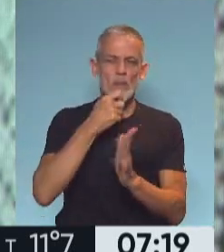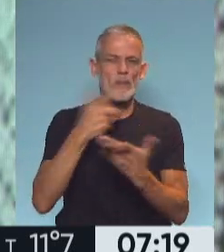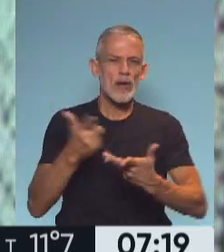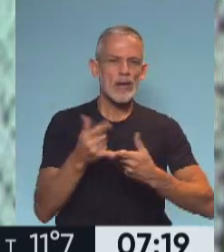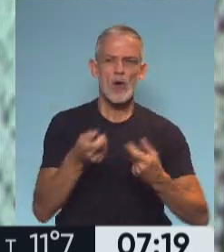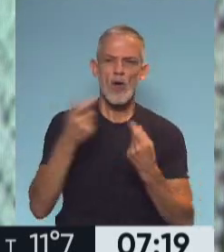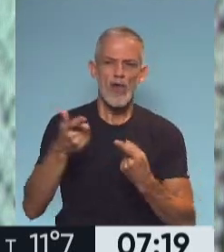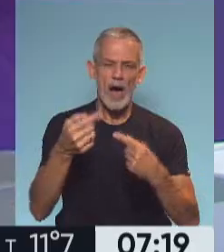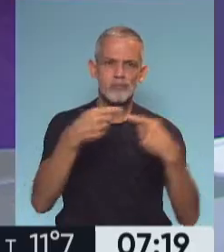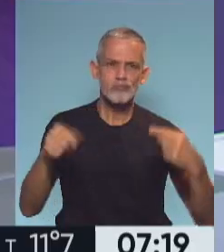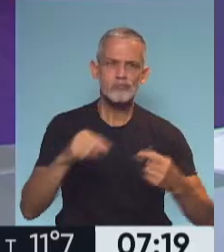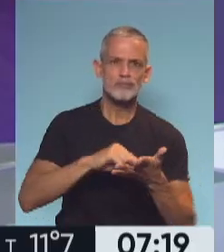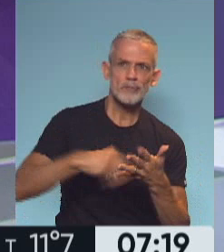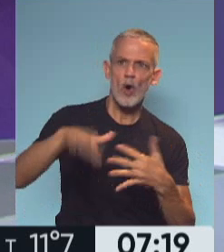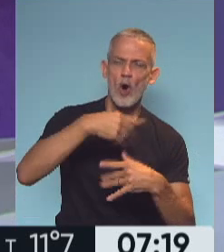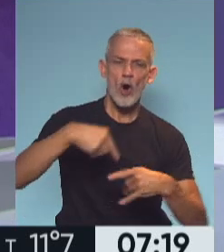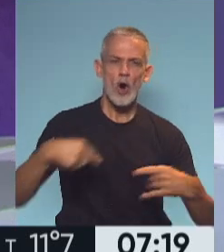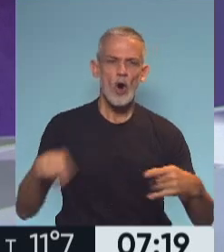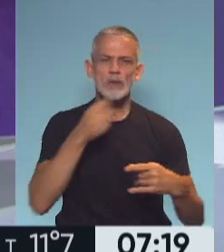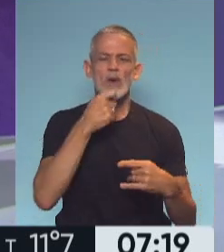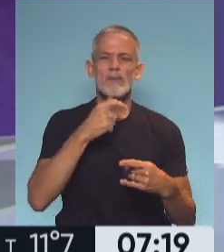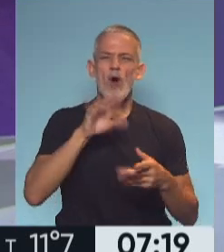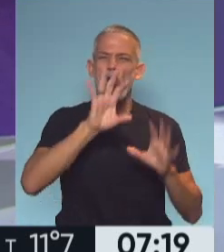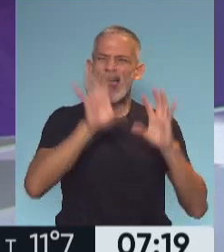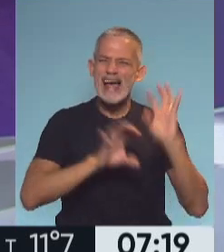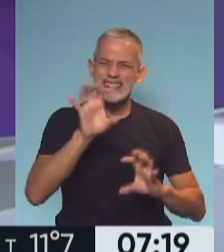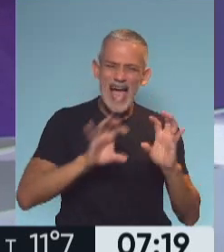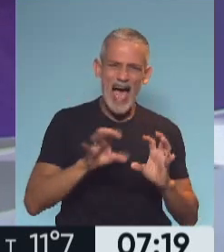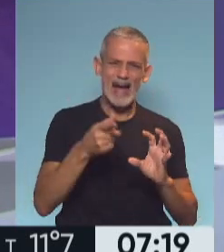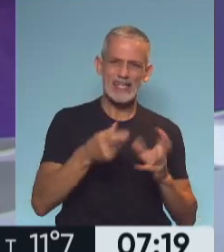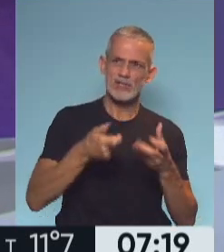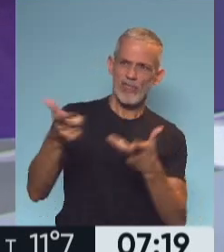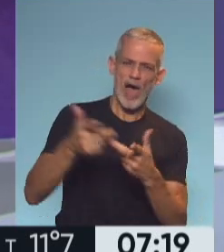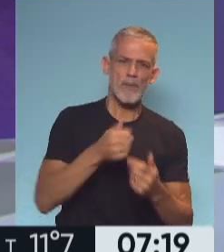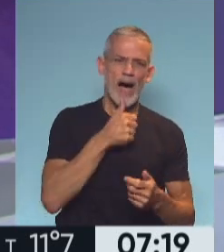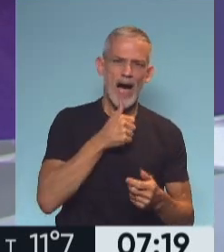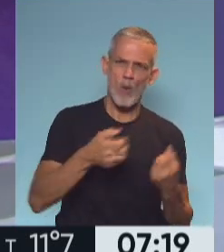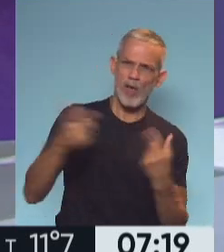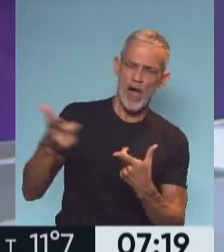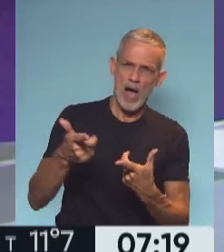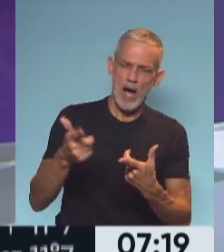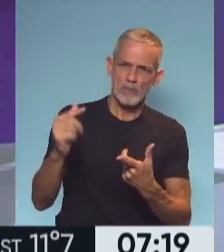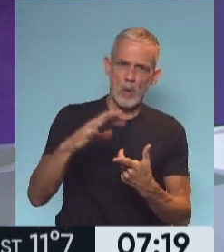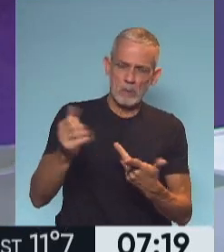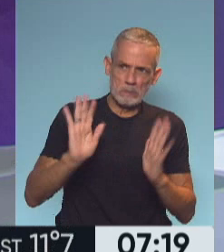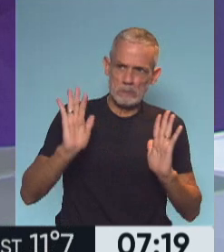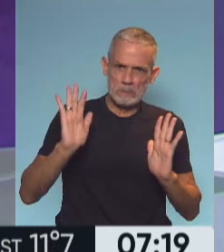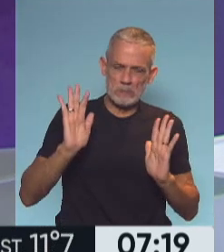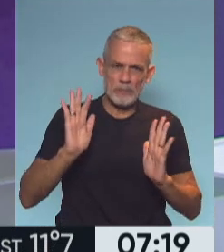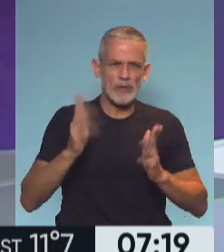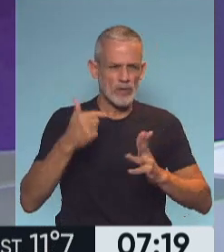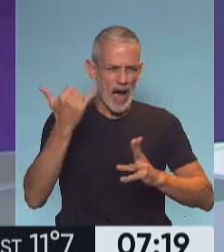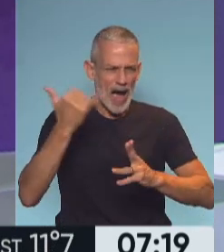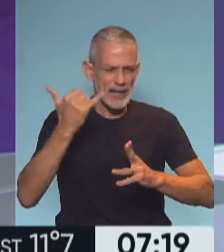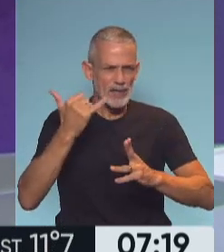la entrega de bienes soberanos. Sí, se hablaba de los glaciares, se hablaba del agua, que venían por el agua, y en ese sentido, a ver, tenemos